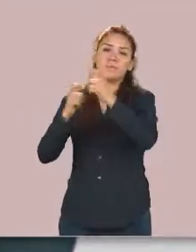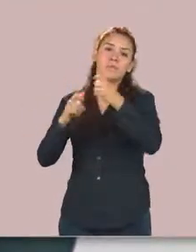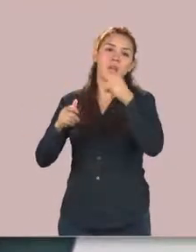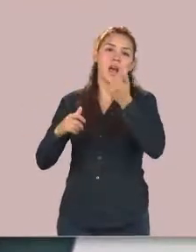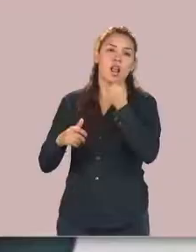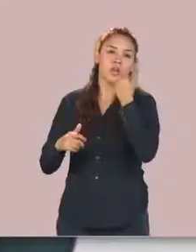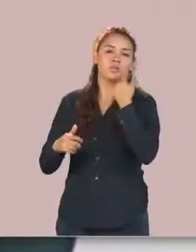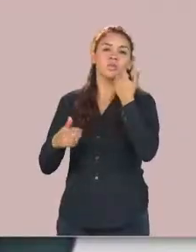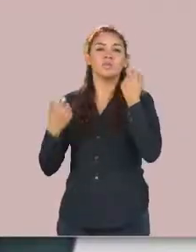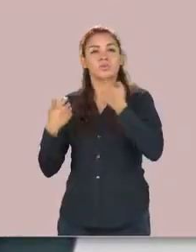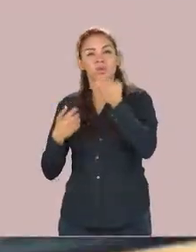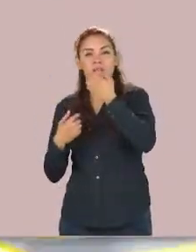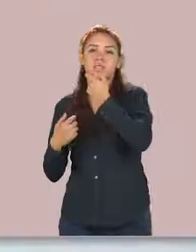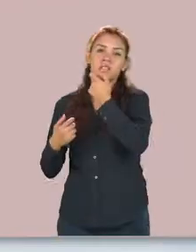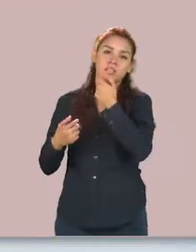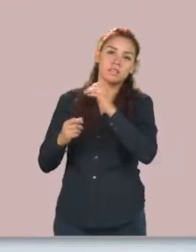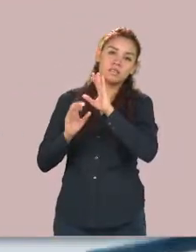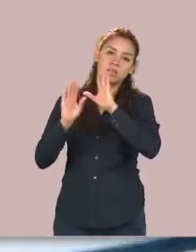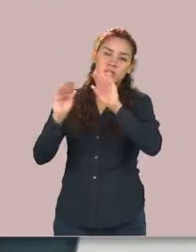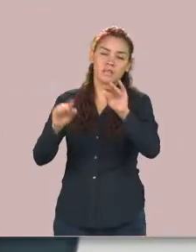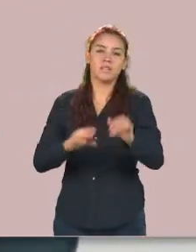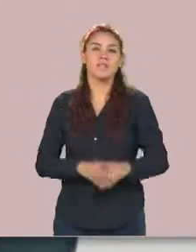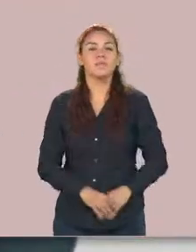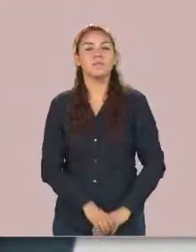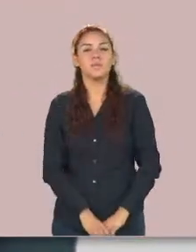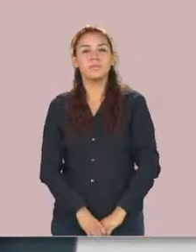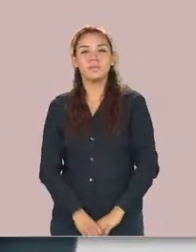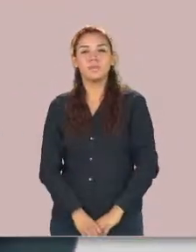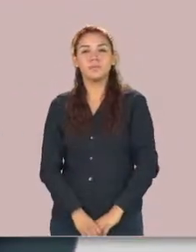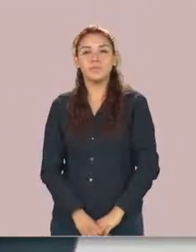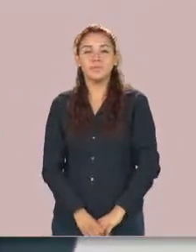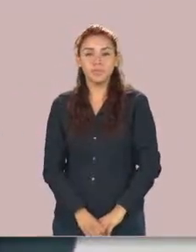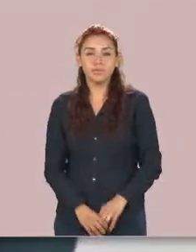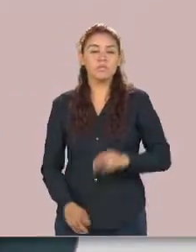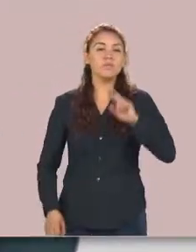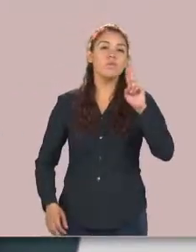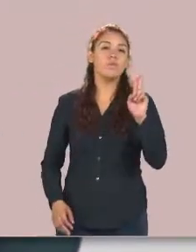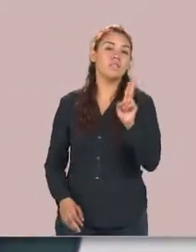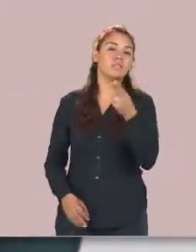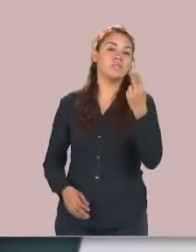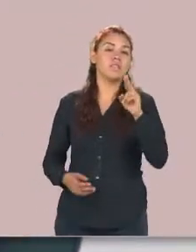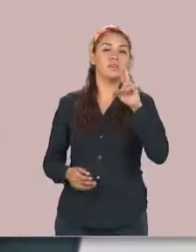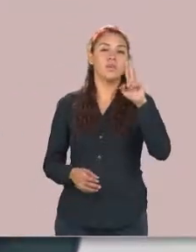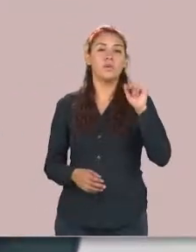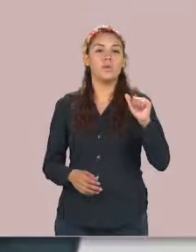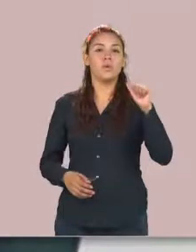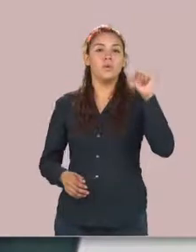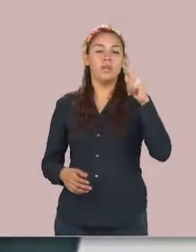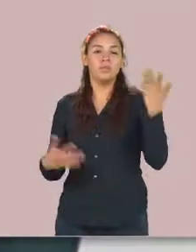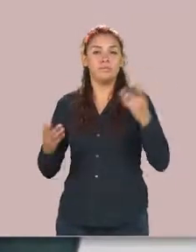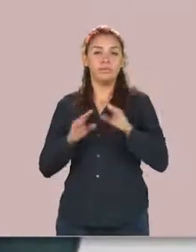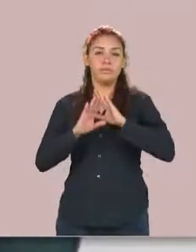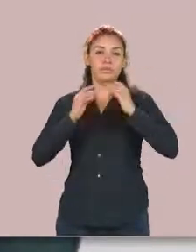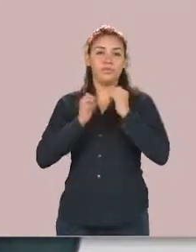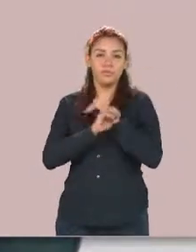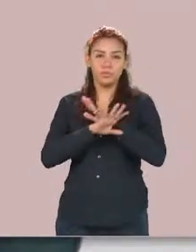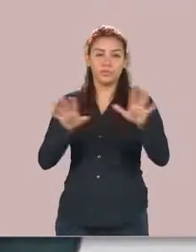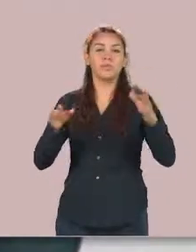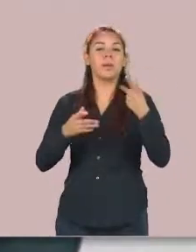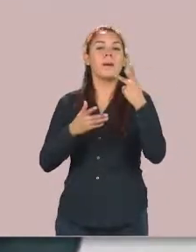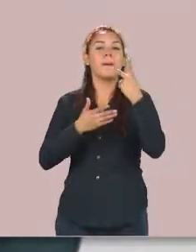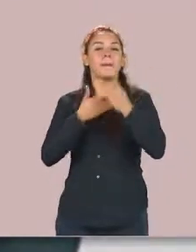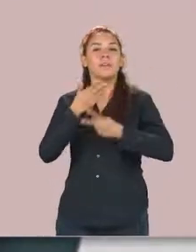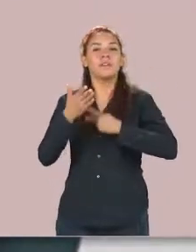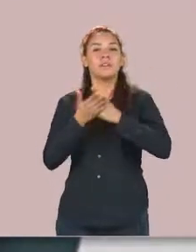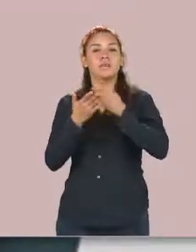de la ciudadanía neolaredense. La Universidad Autónoma de Tamaulipas presentó el proyecto Formación de Agentes de Desarrollo